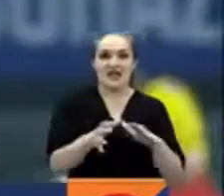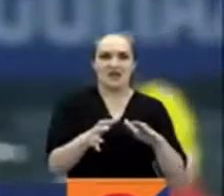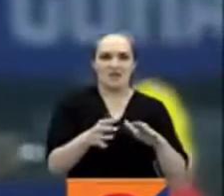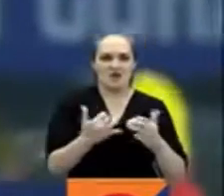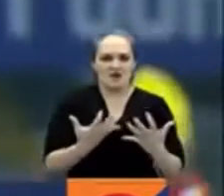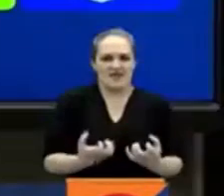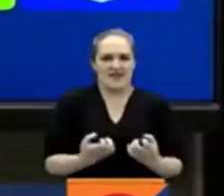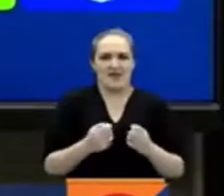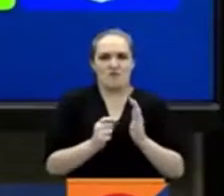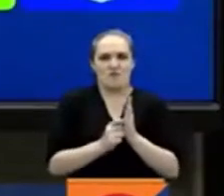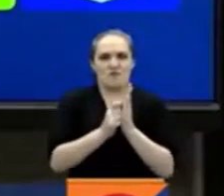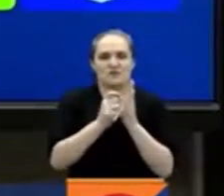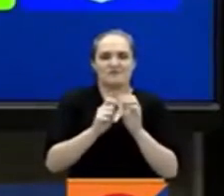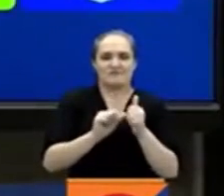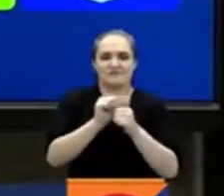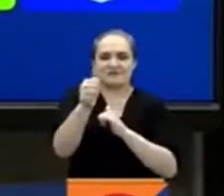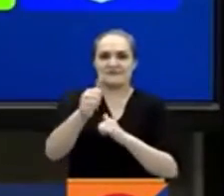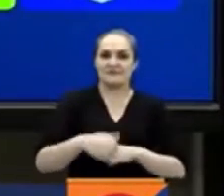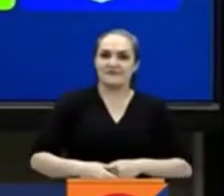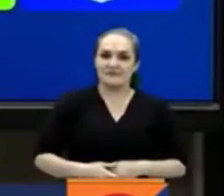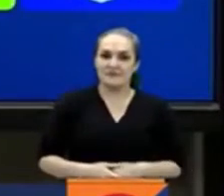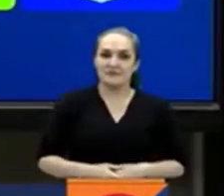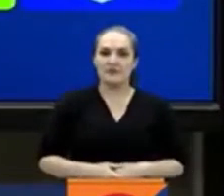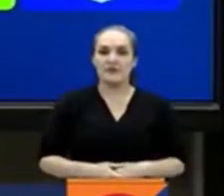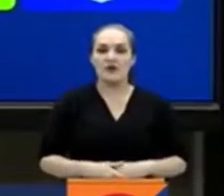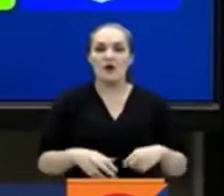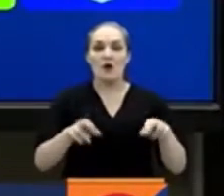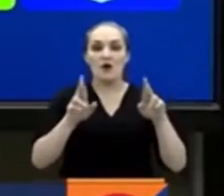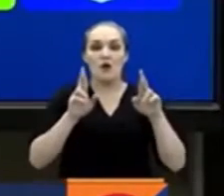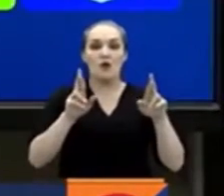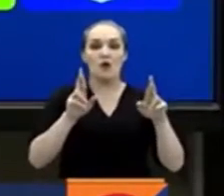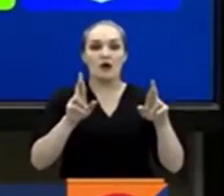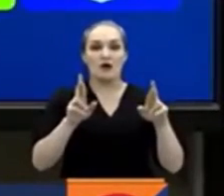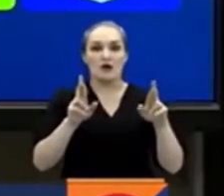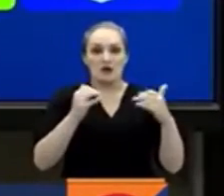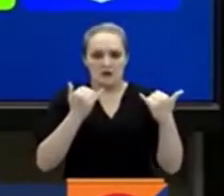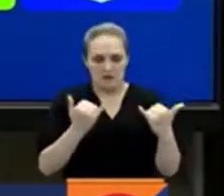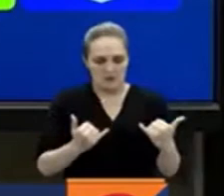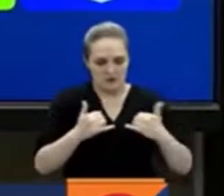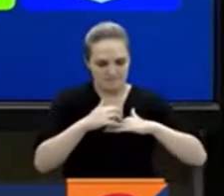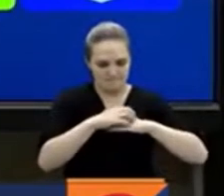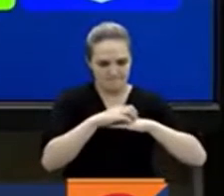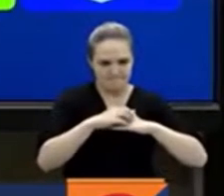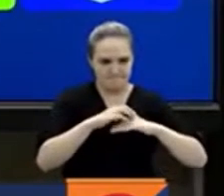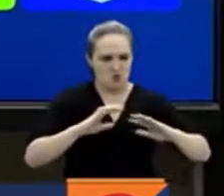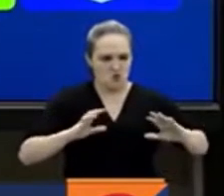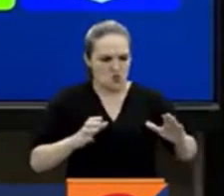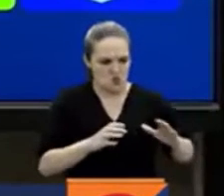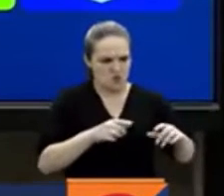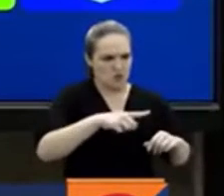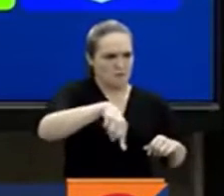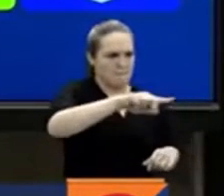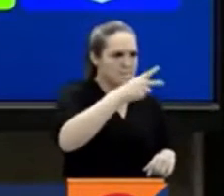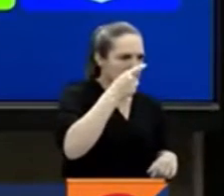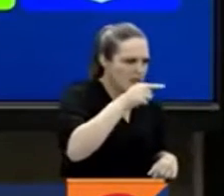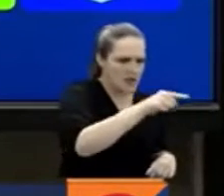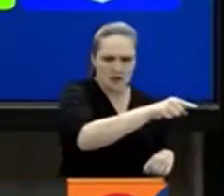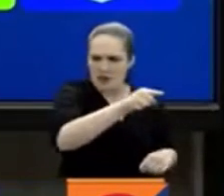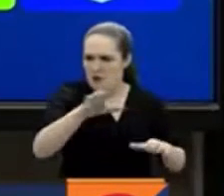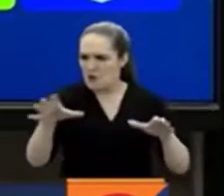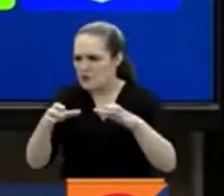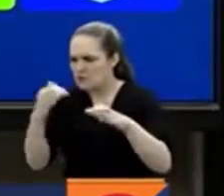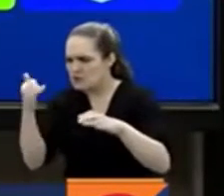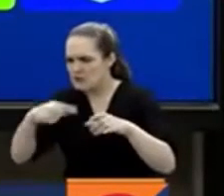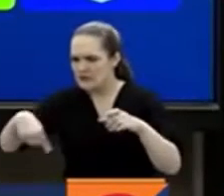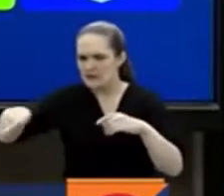para seguir con vida. Ojalá tengamos esa inteligencia para tener los pies en la tierra y